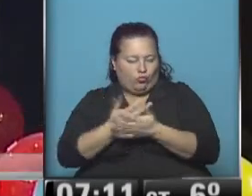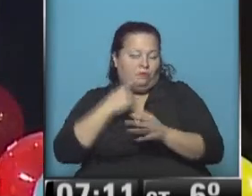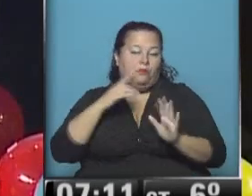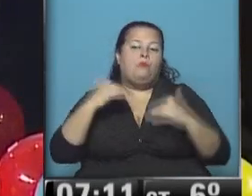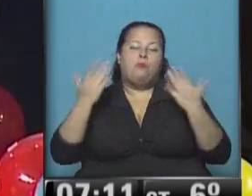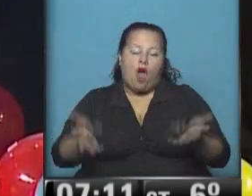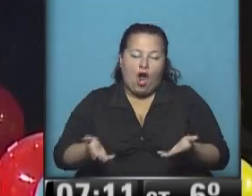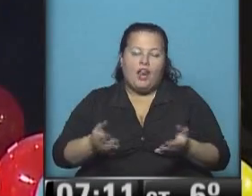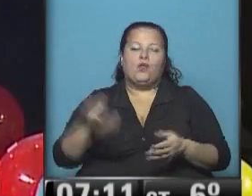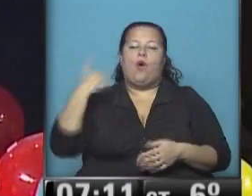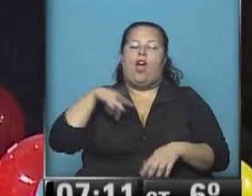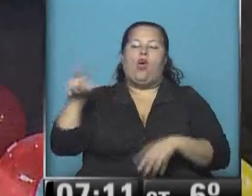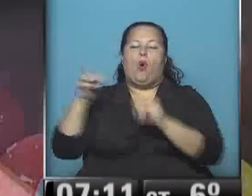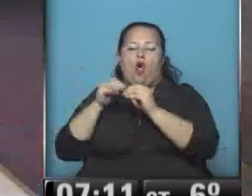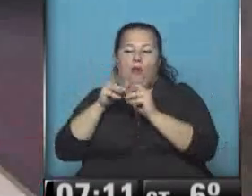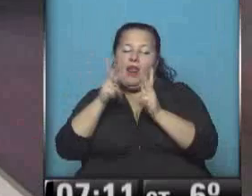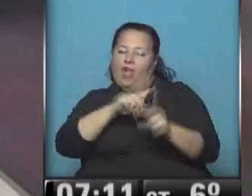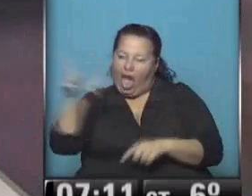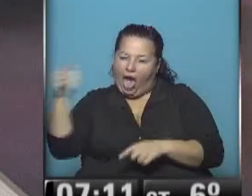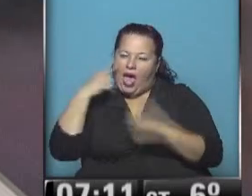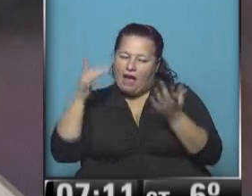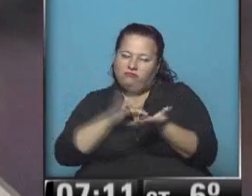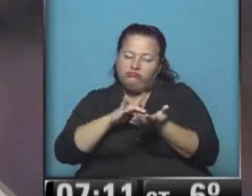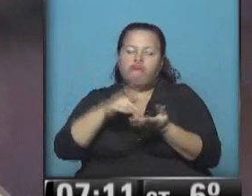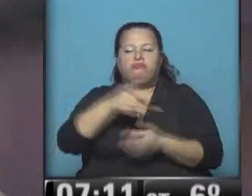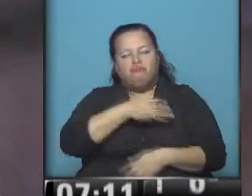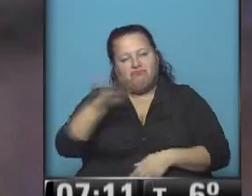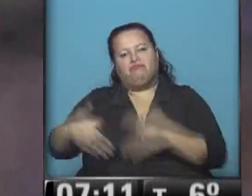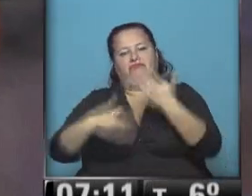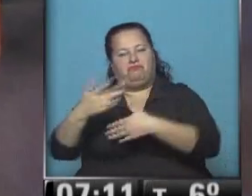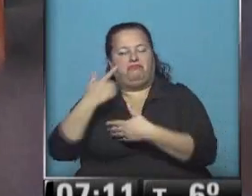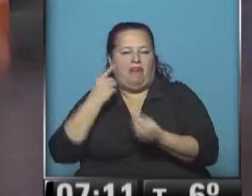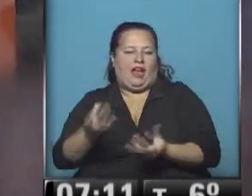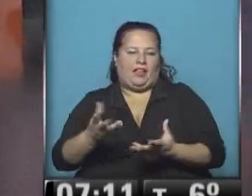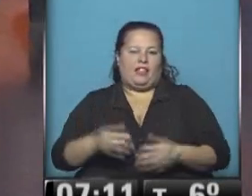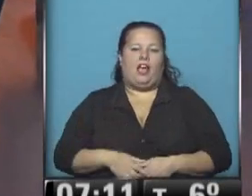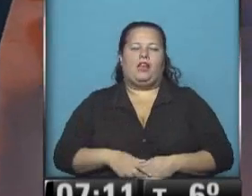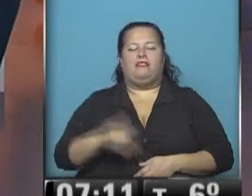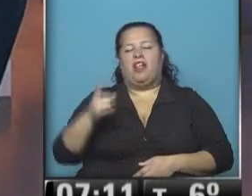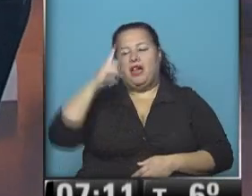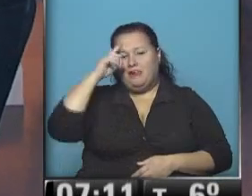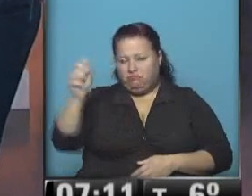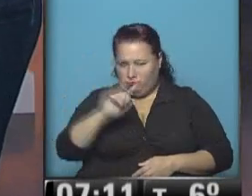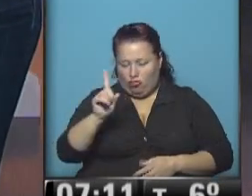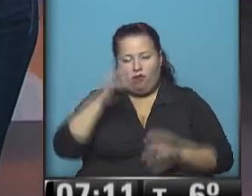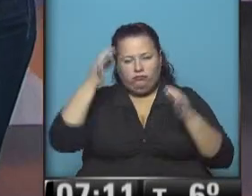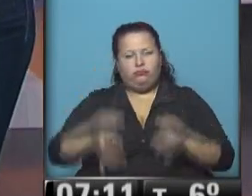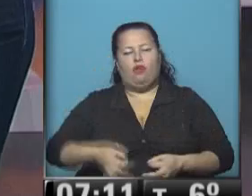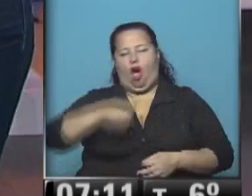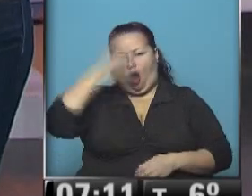que por eso, después de la recomendación de uno de sus colaboradores, se animó a avanzar en este camino. Bueno, esto no es decreo reventar, estos son datos